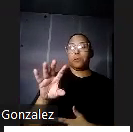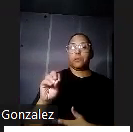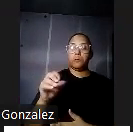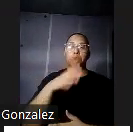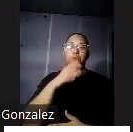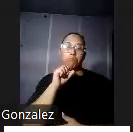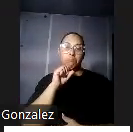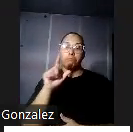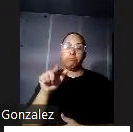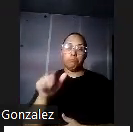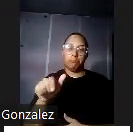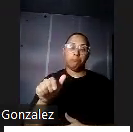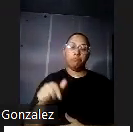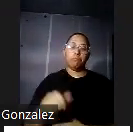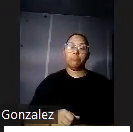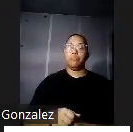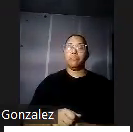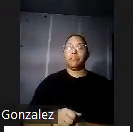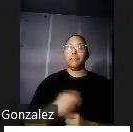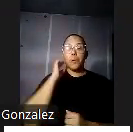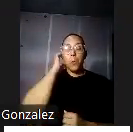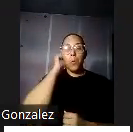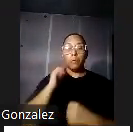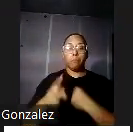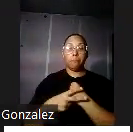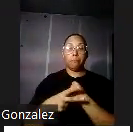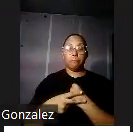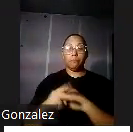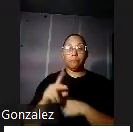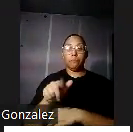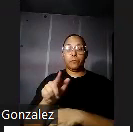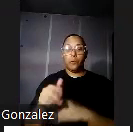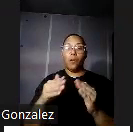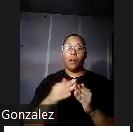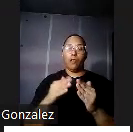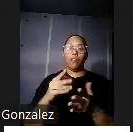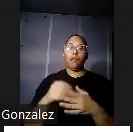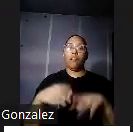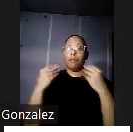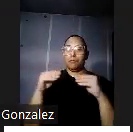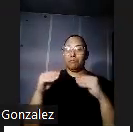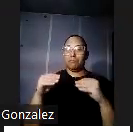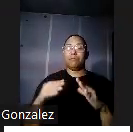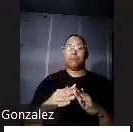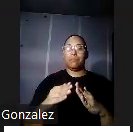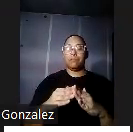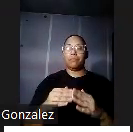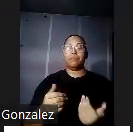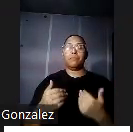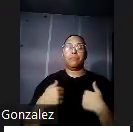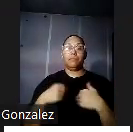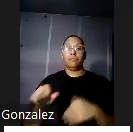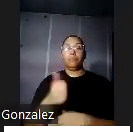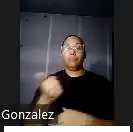de las pocas cosas que ellos conservaron luego de salir de la casa porque la vendieron y aquí tenemos otras